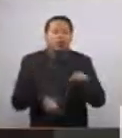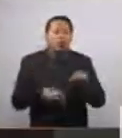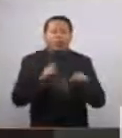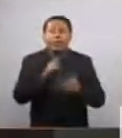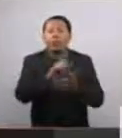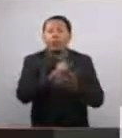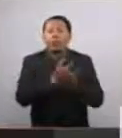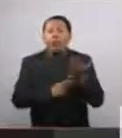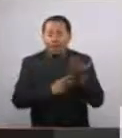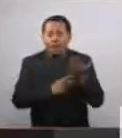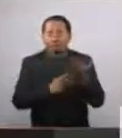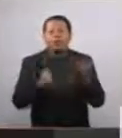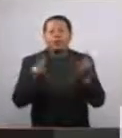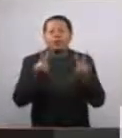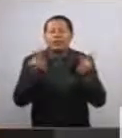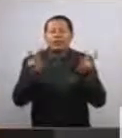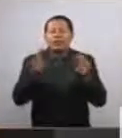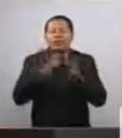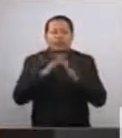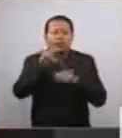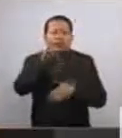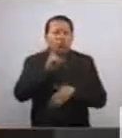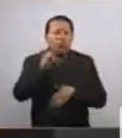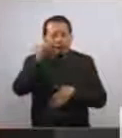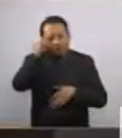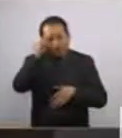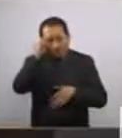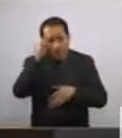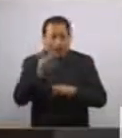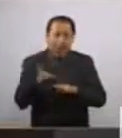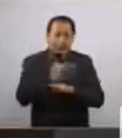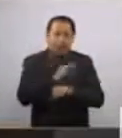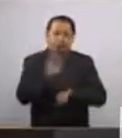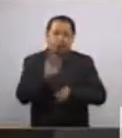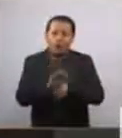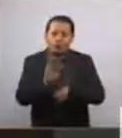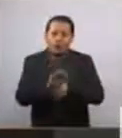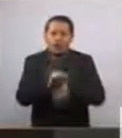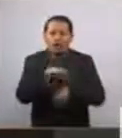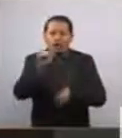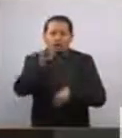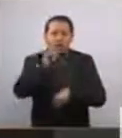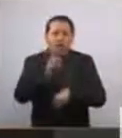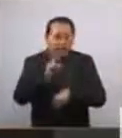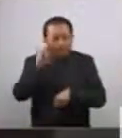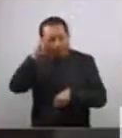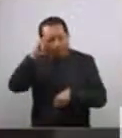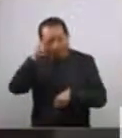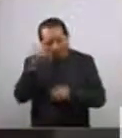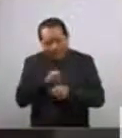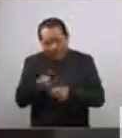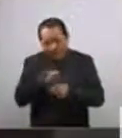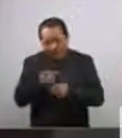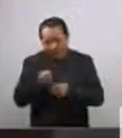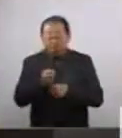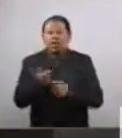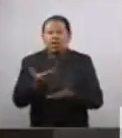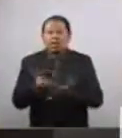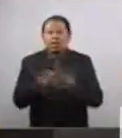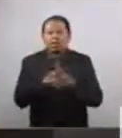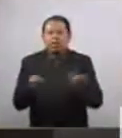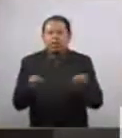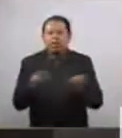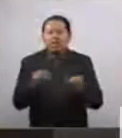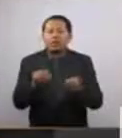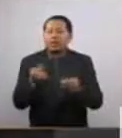programa Casa de la Mujer Indígena que protegía a las indígenas violentadas. Y hace tan